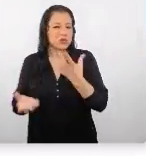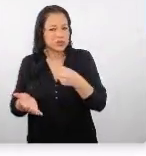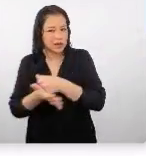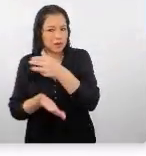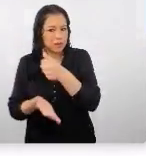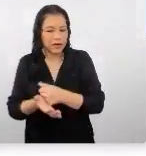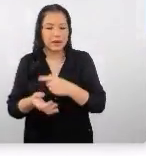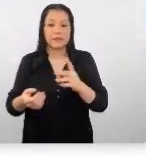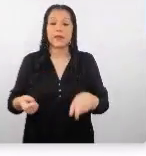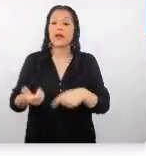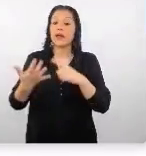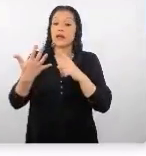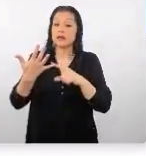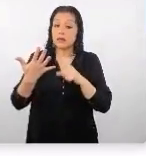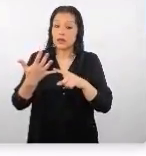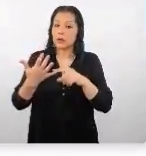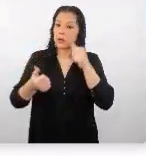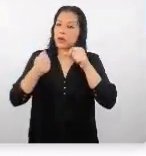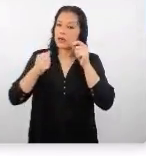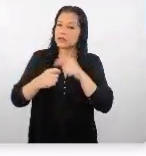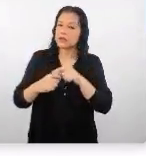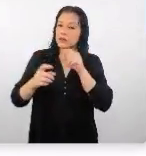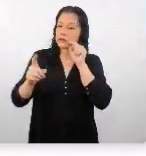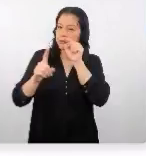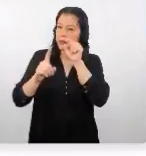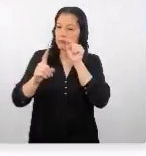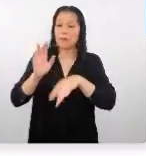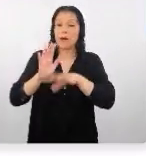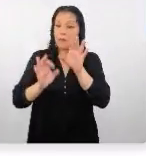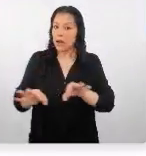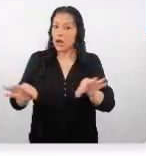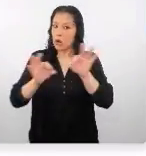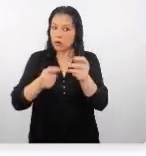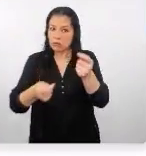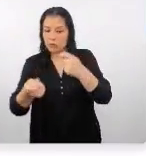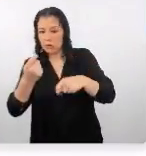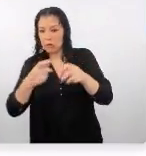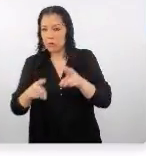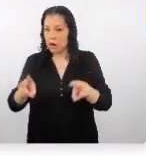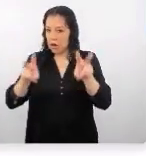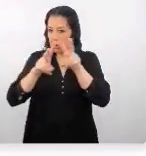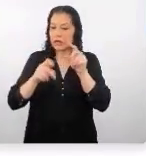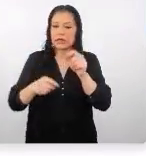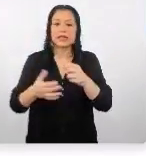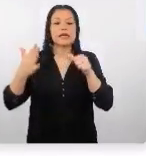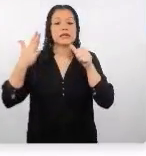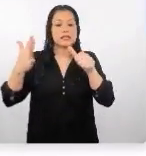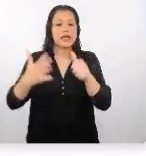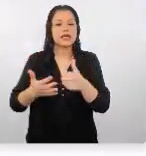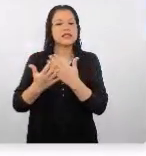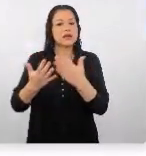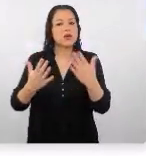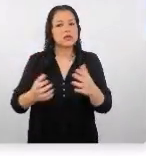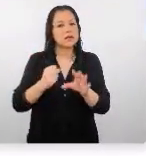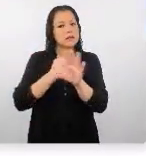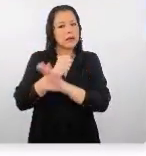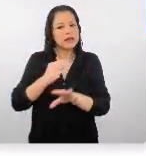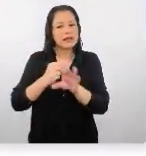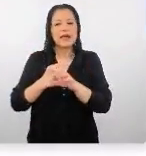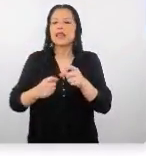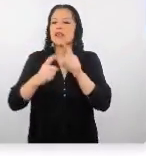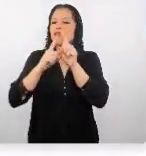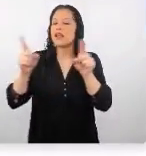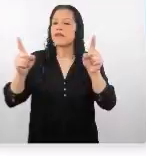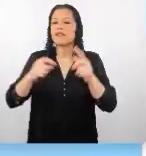puntos más valorados en una relación comercial y seis aspectos claves y diferentes del mercado chino.